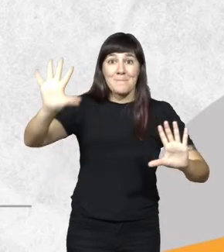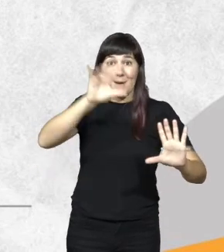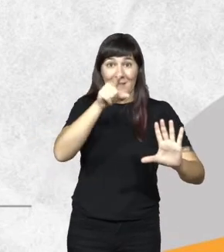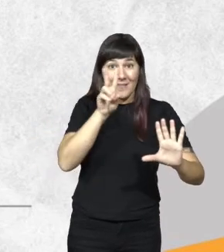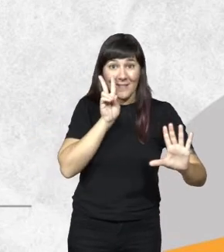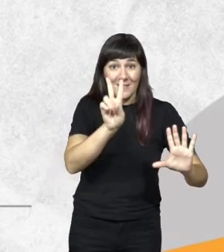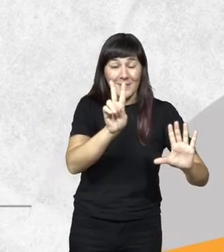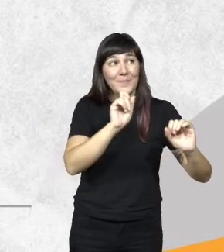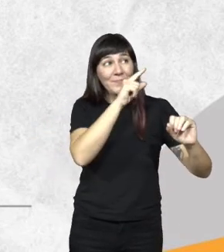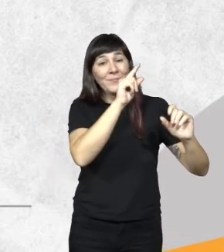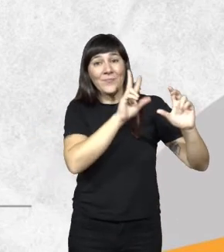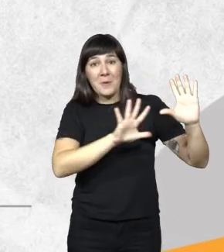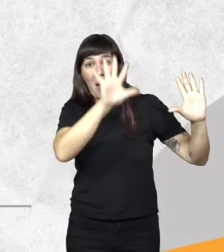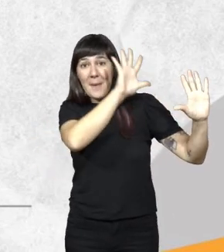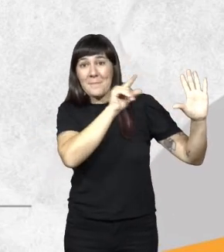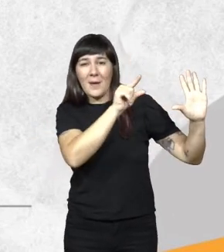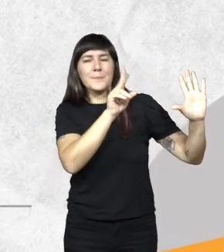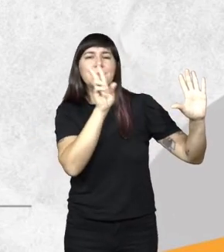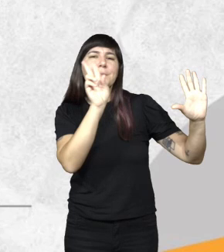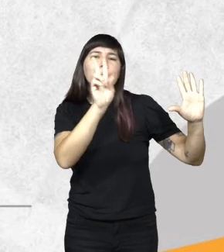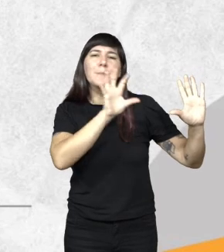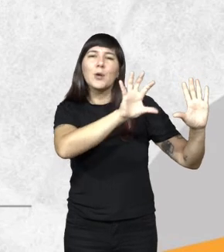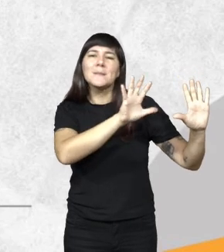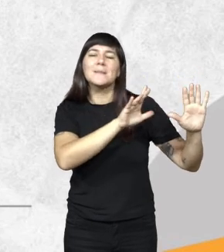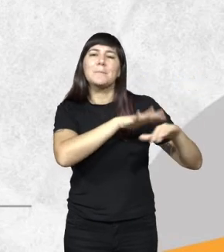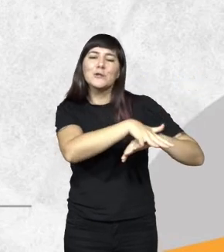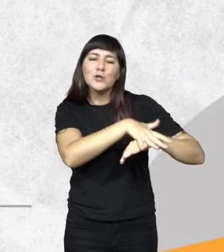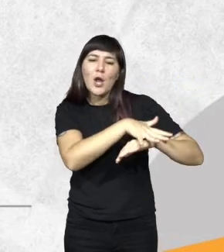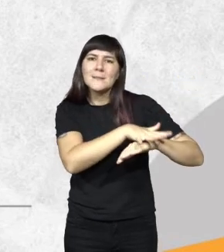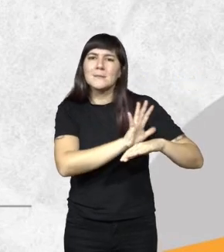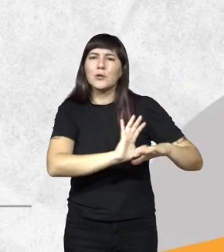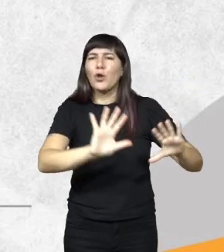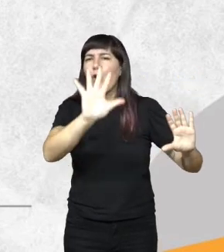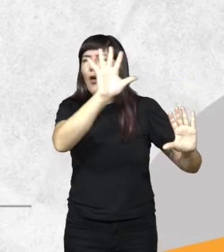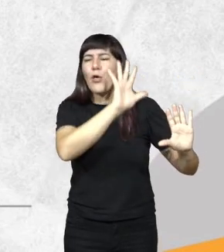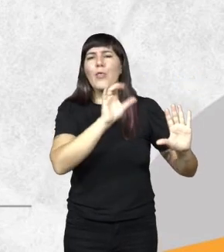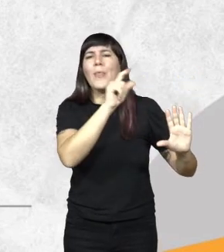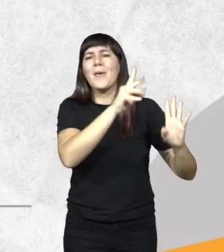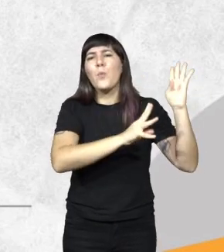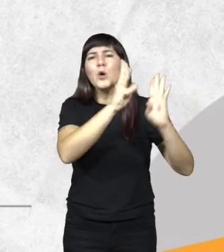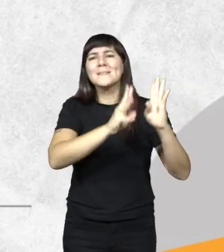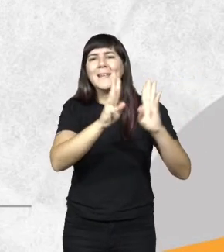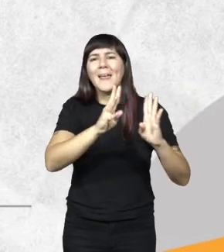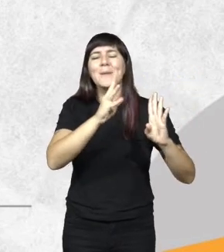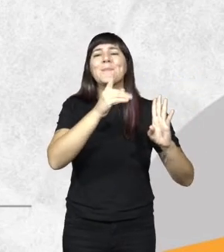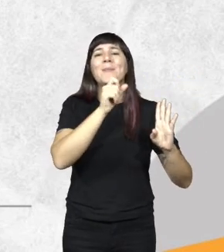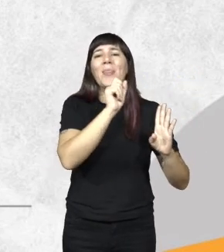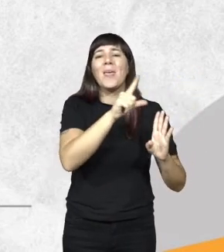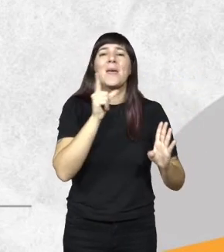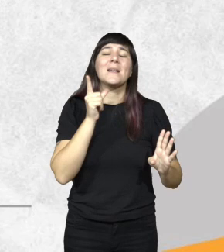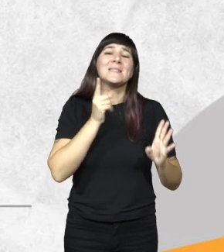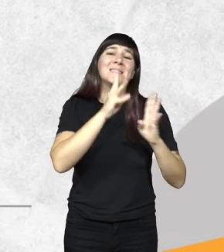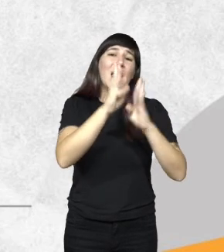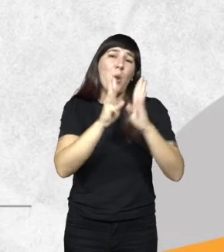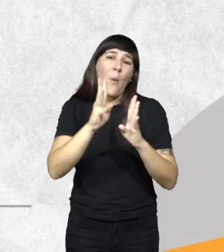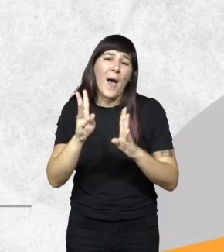apreciar vemos que la provincia de Misiones y toda la ecoregión del bosque atlántico paranaense de la selva